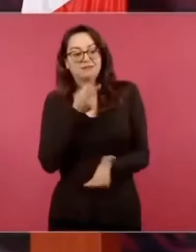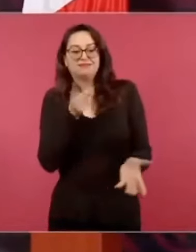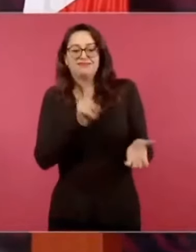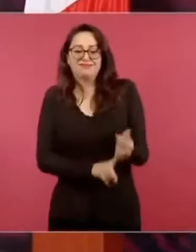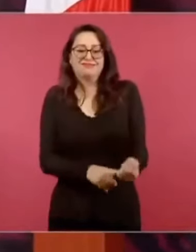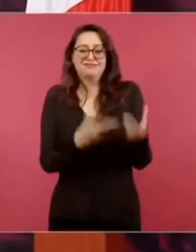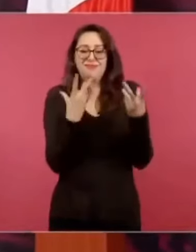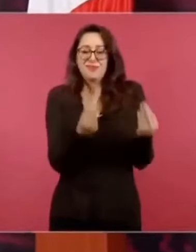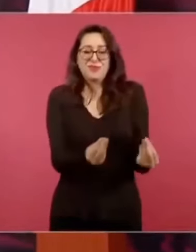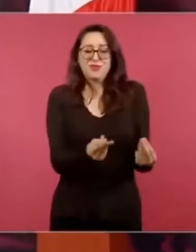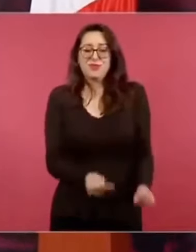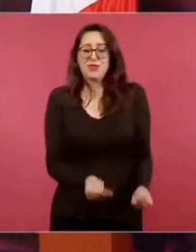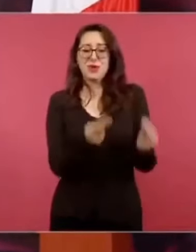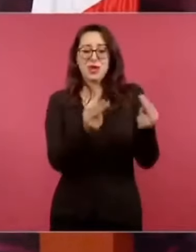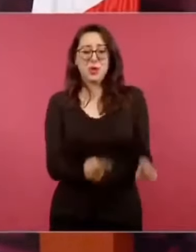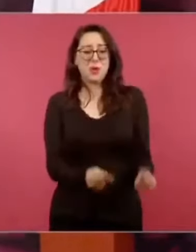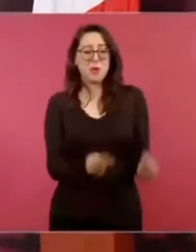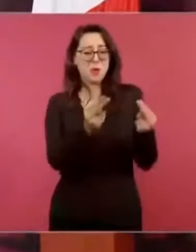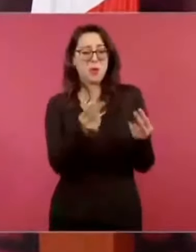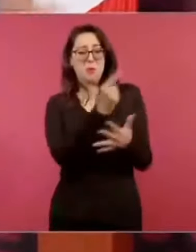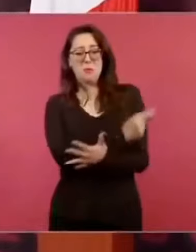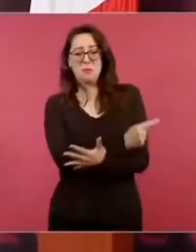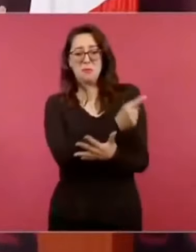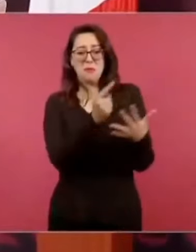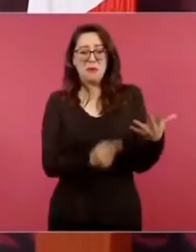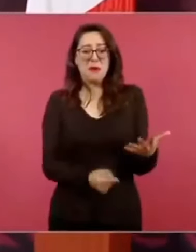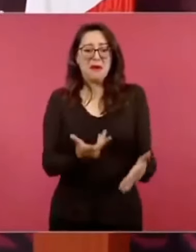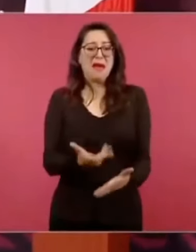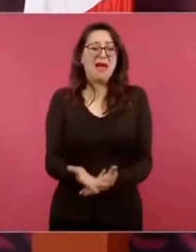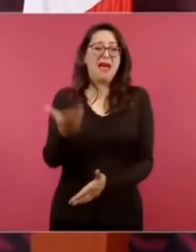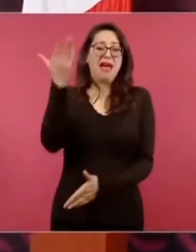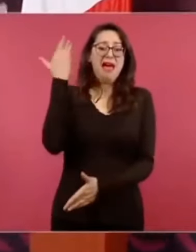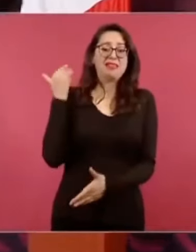¿Qué es lo